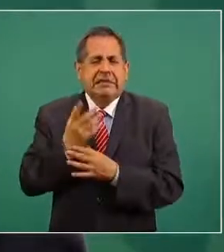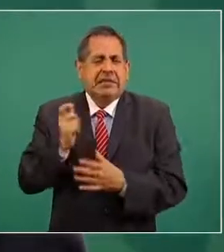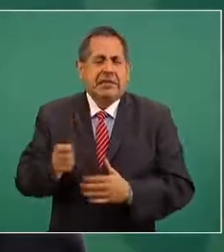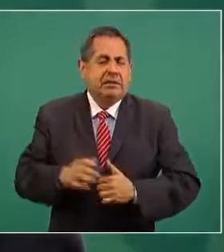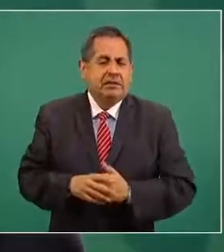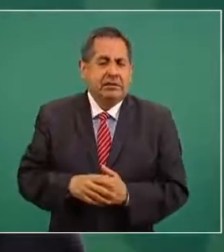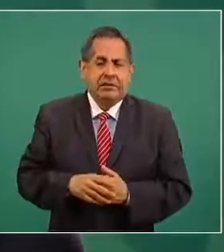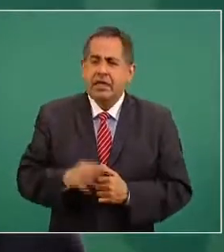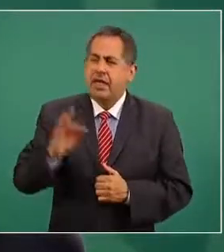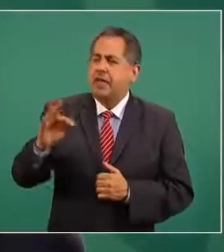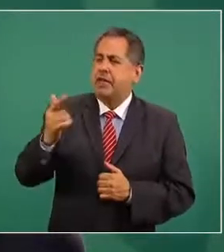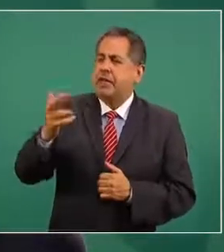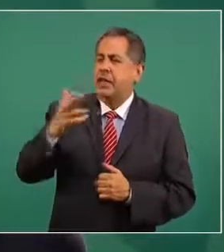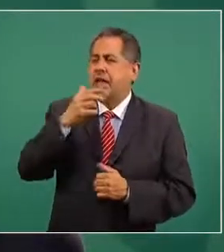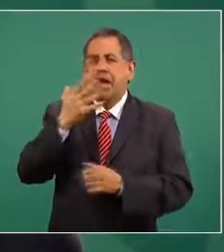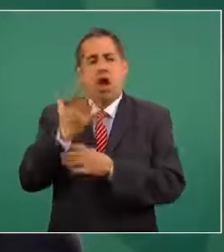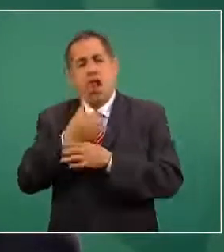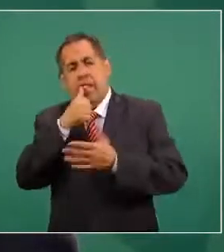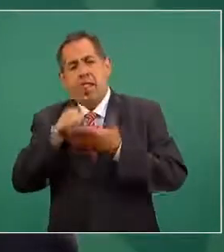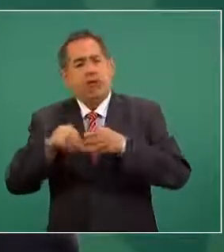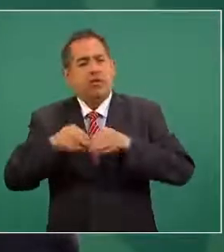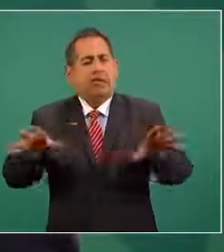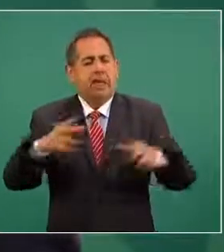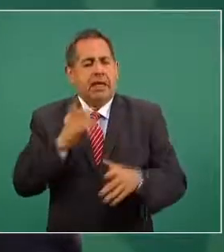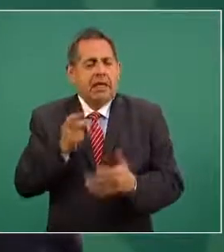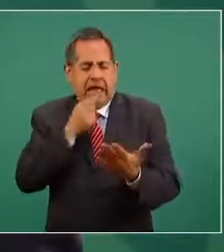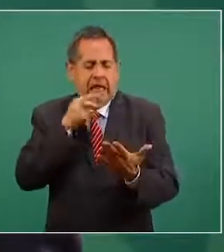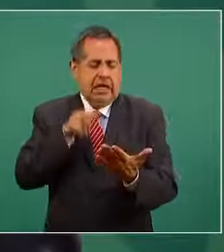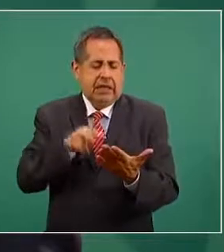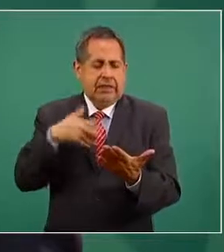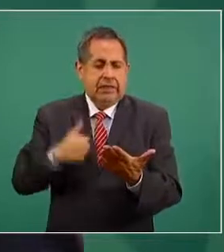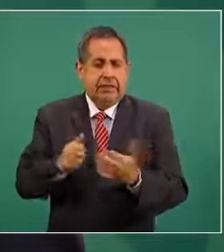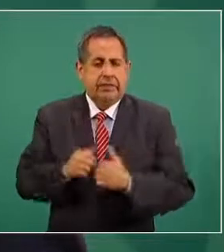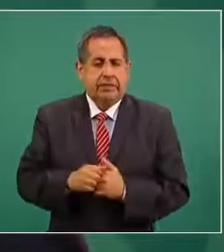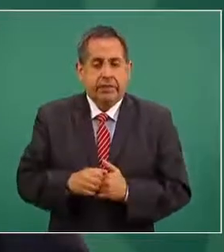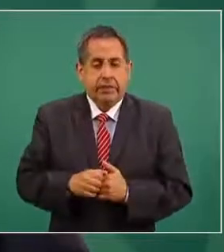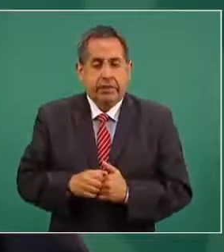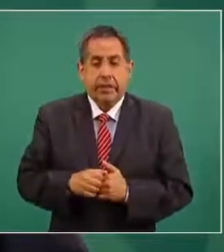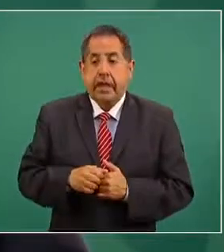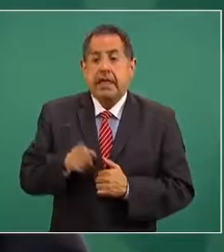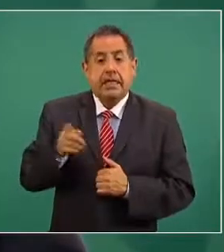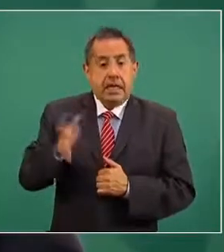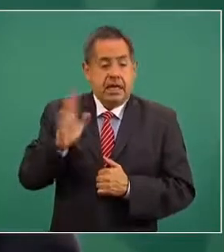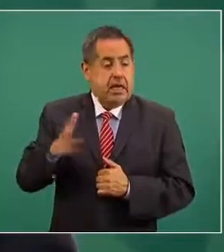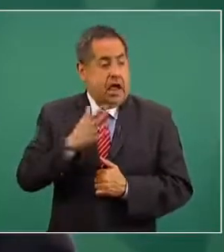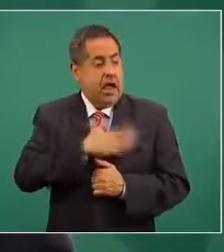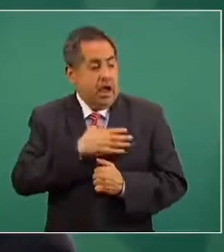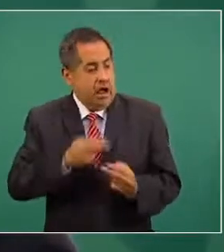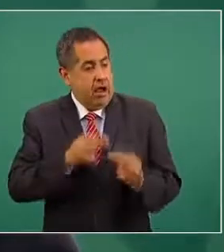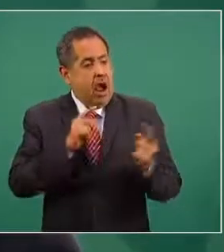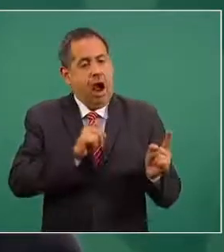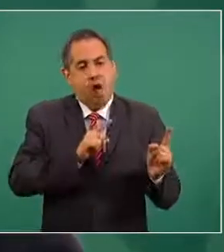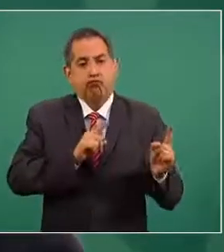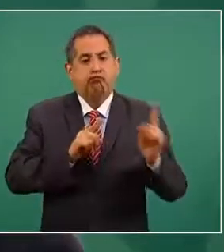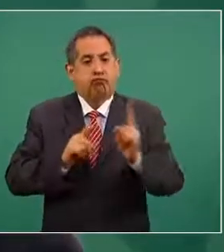¿Qué es lo que dice en esencia? Por lo que yo entiendo. Se llamó a comparecer al general Cienfuegos,